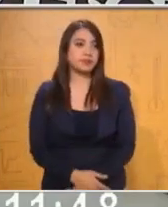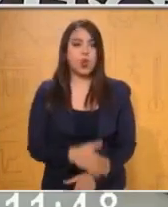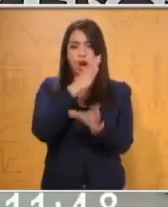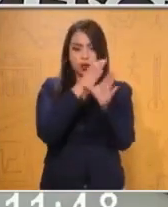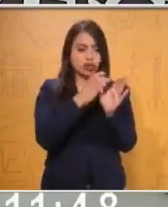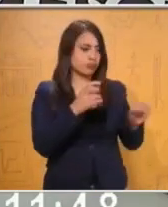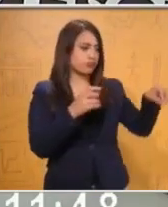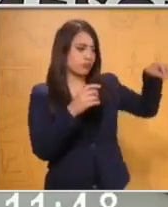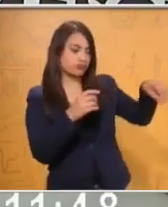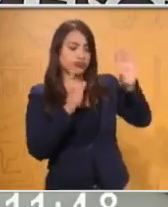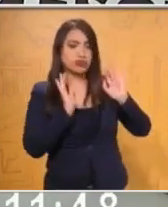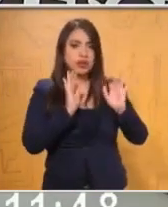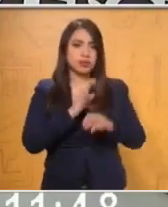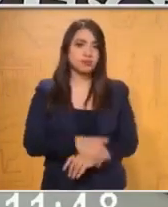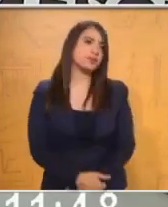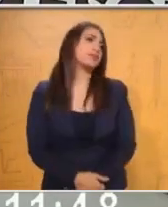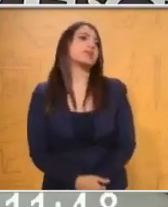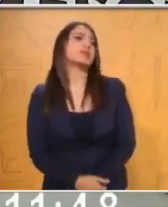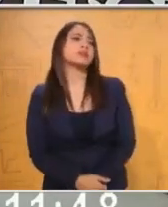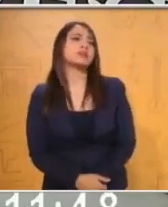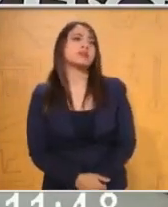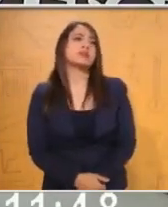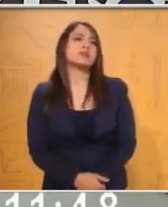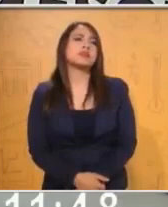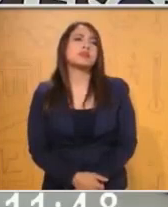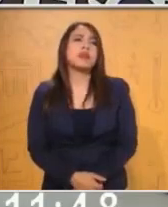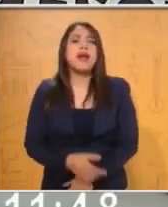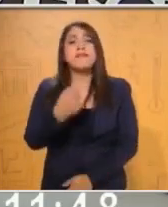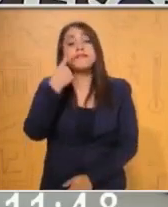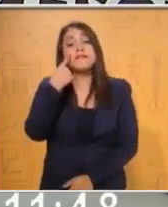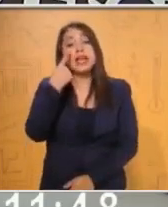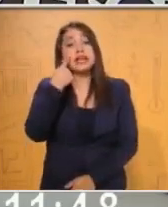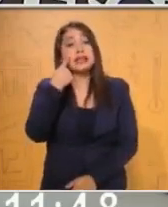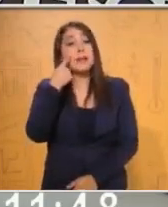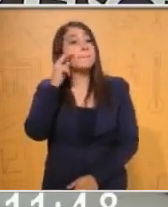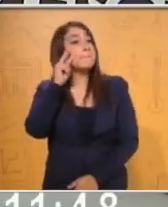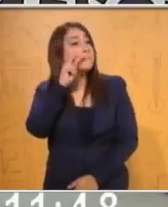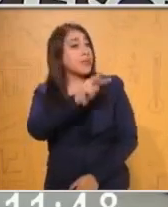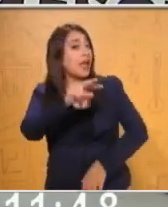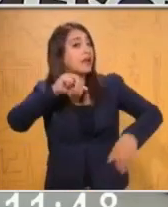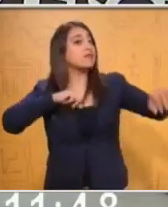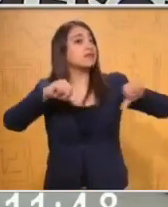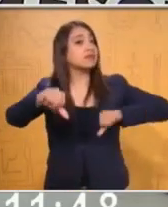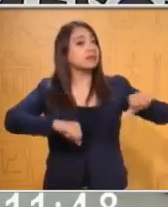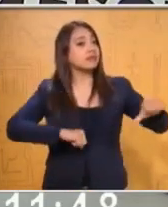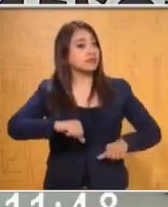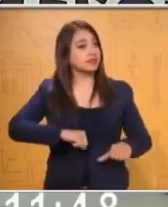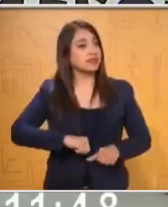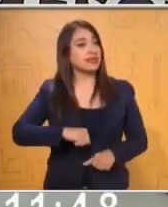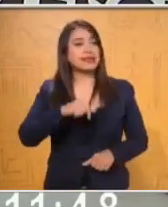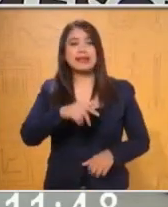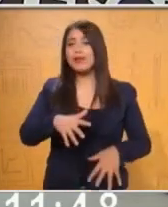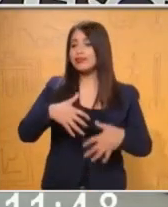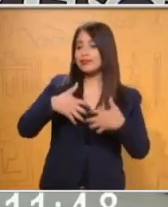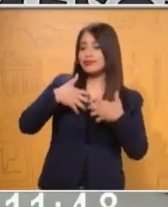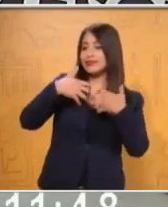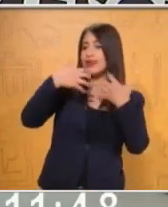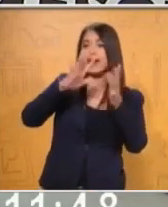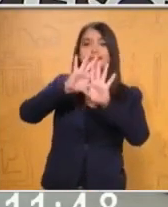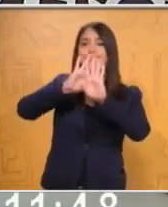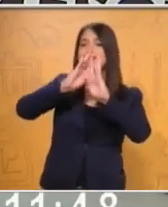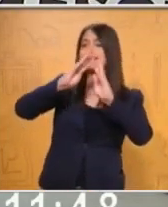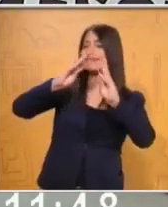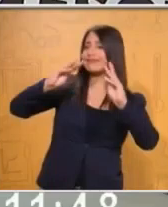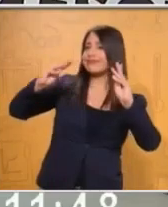realicen. Yo les voy a dar la indicación. Observen bien la dinámica. Es una pausita activa. Recuerden que hay que desestresarnos en esos